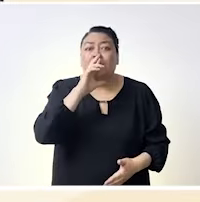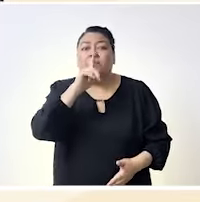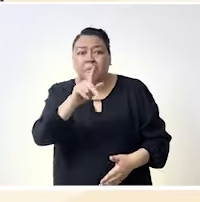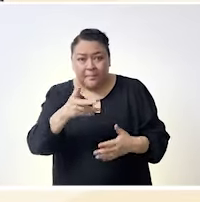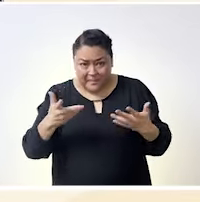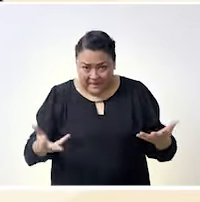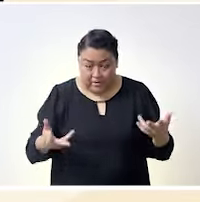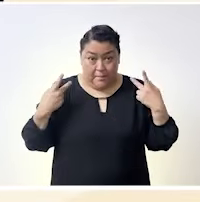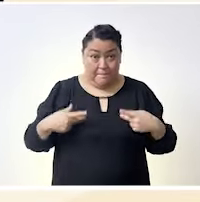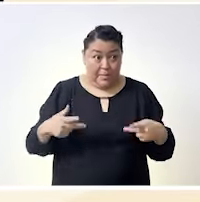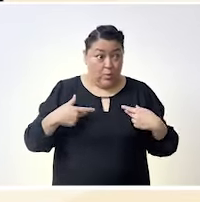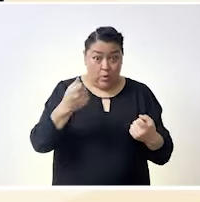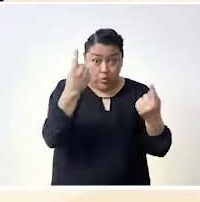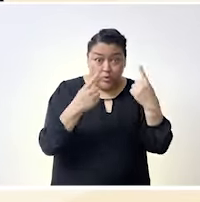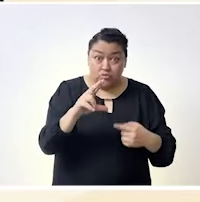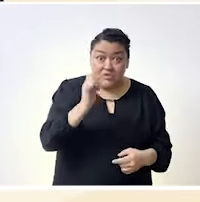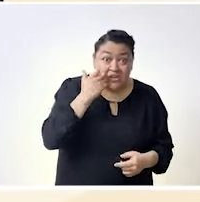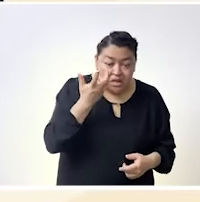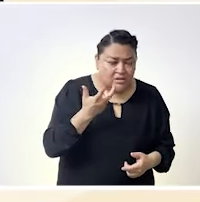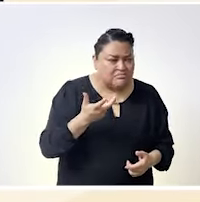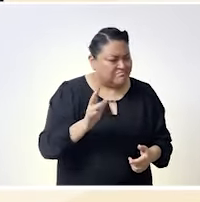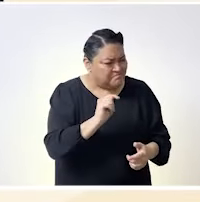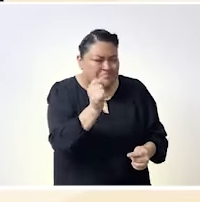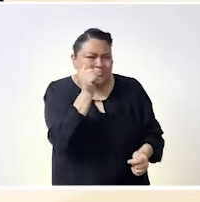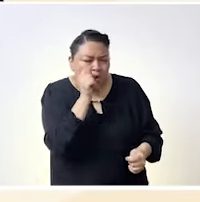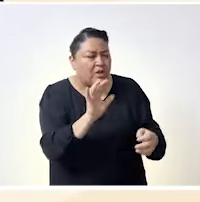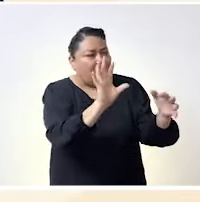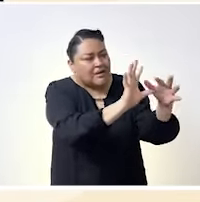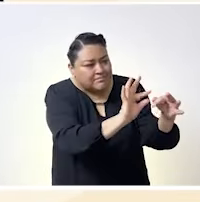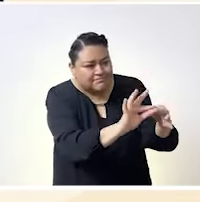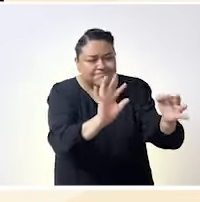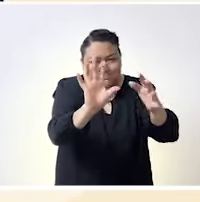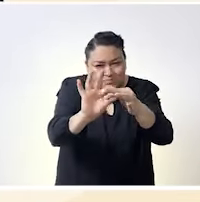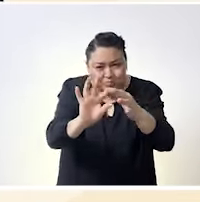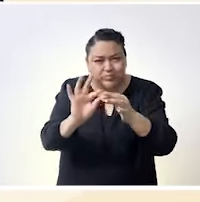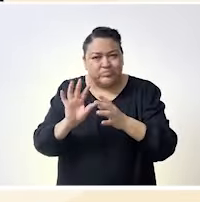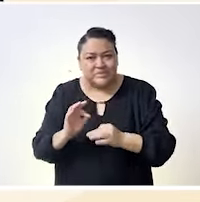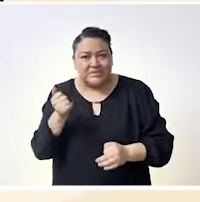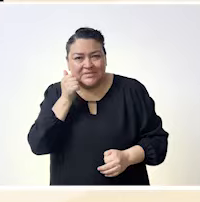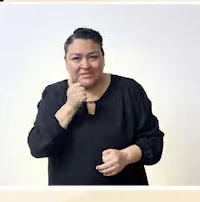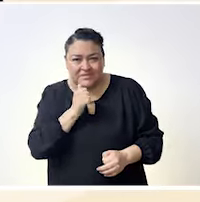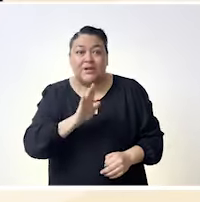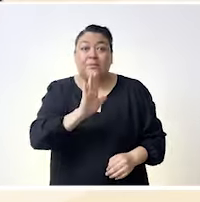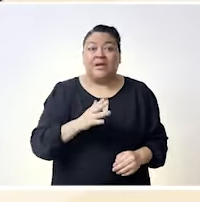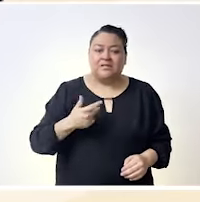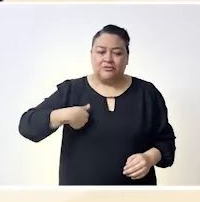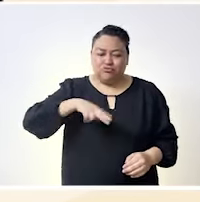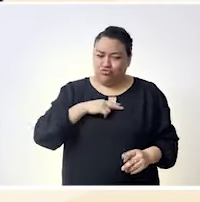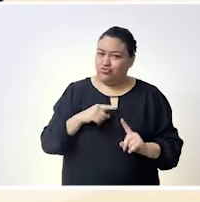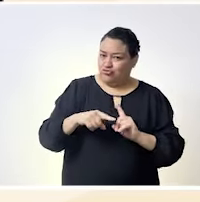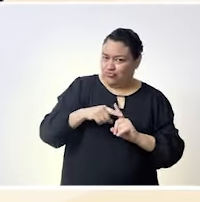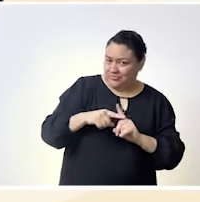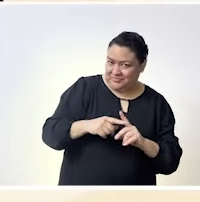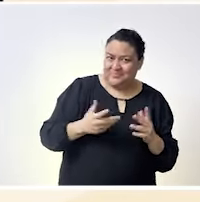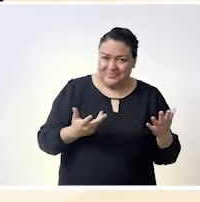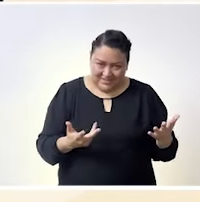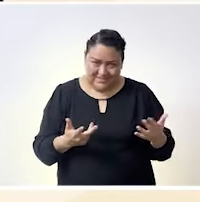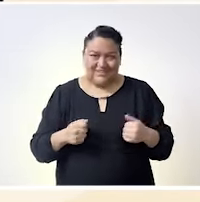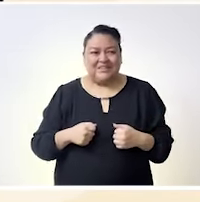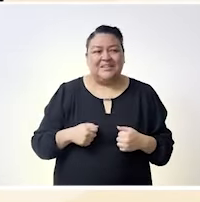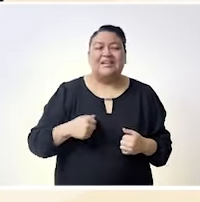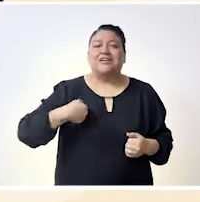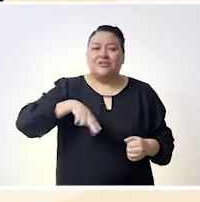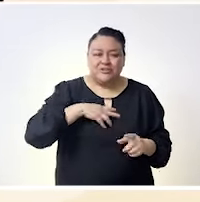acompañarnos etcétera hasta los que no queramos pues decimos de repente hay que ser macho friendly hay que ser